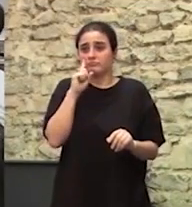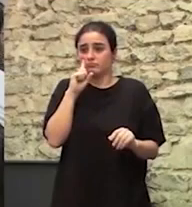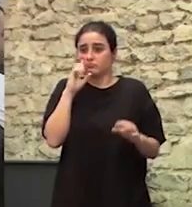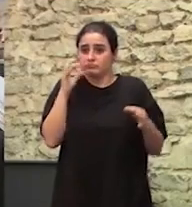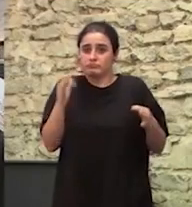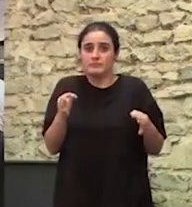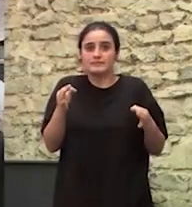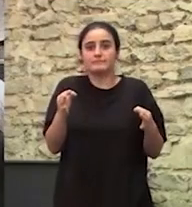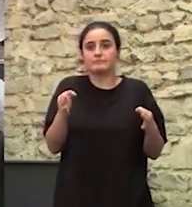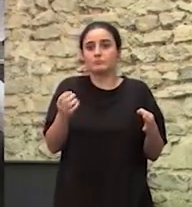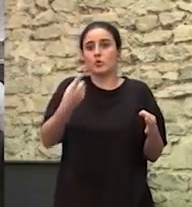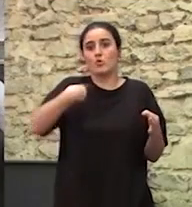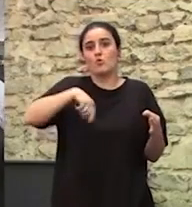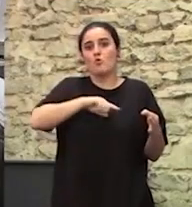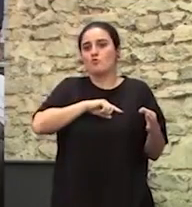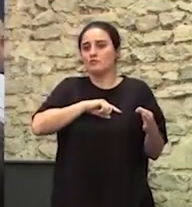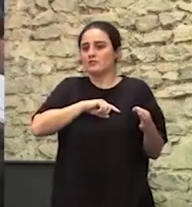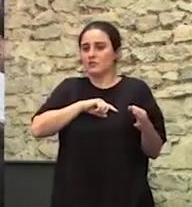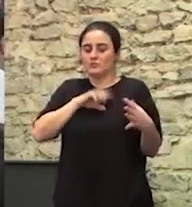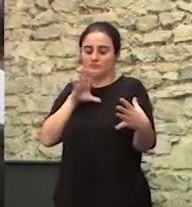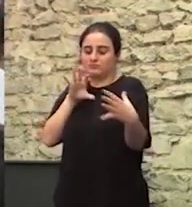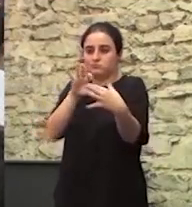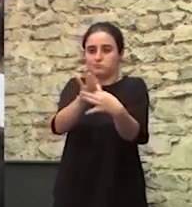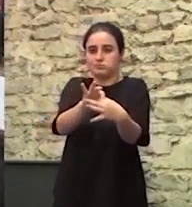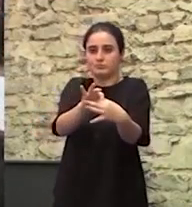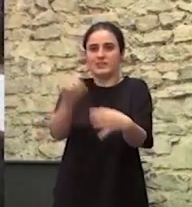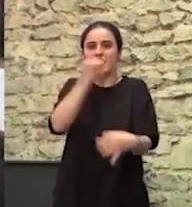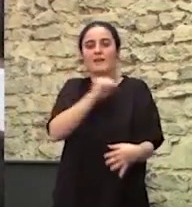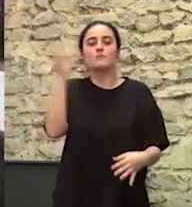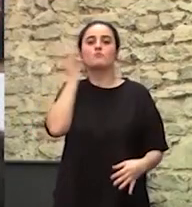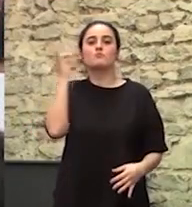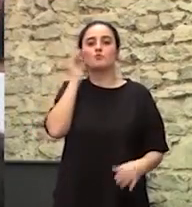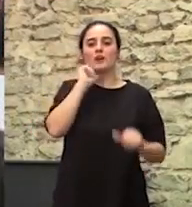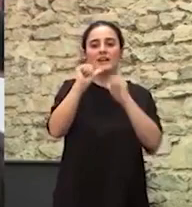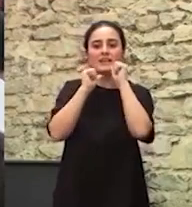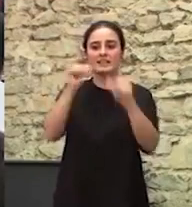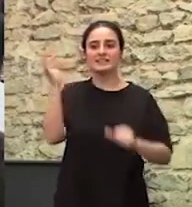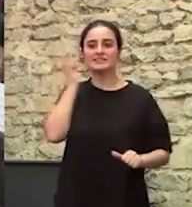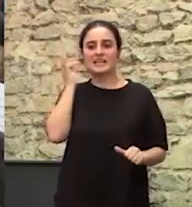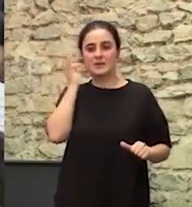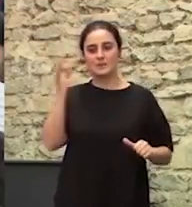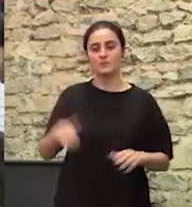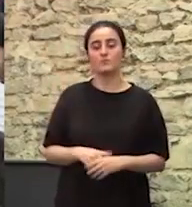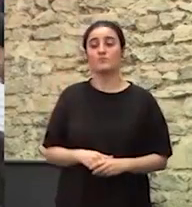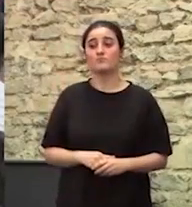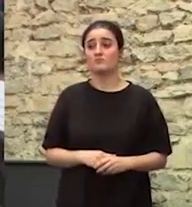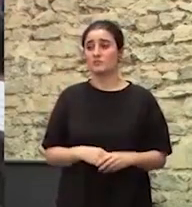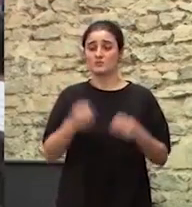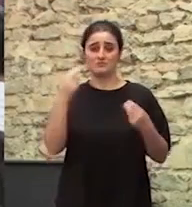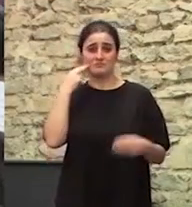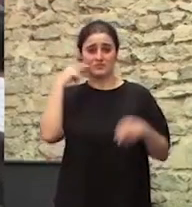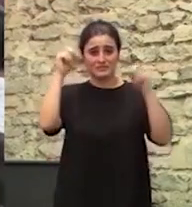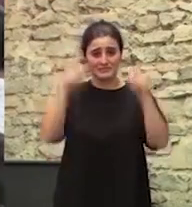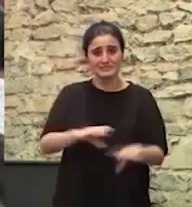pues nosotras nos identificamos con ella que es el himno de la mujer gitana sin miedo